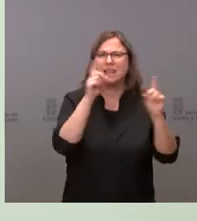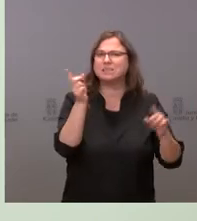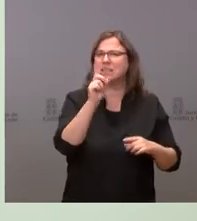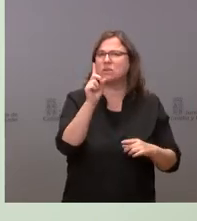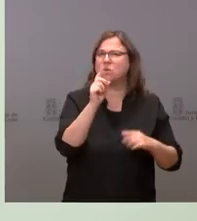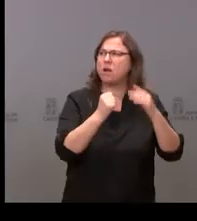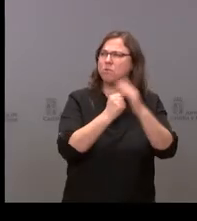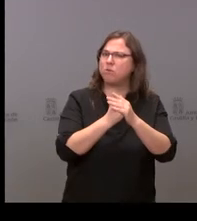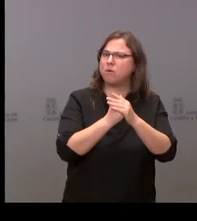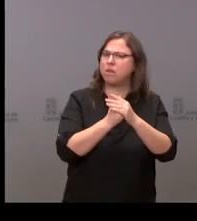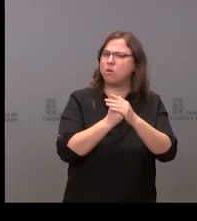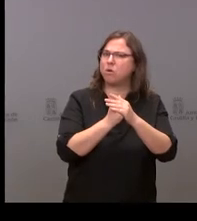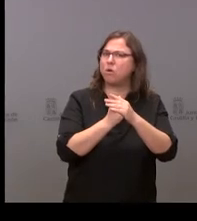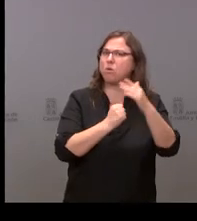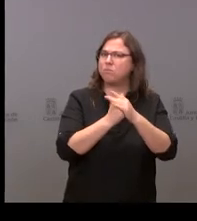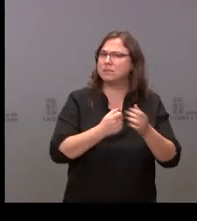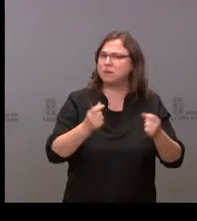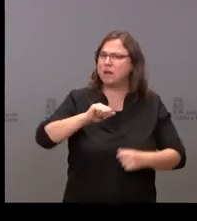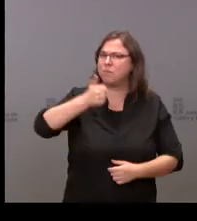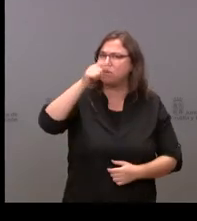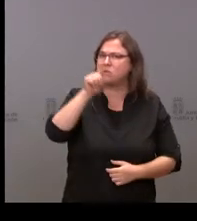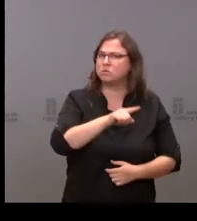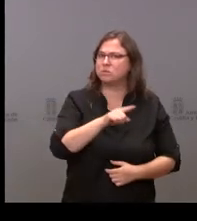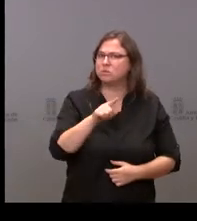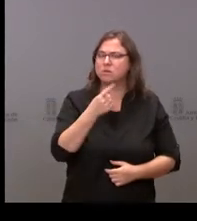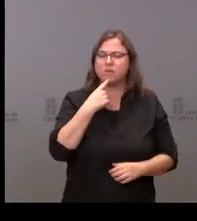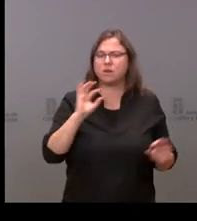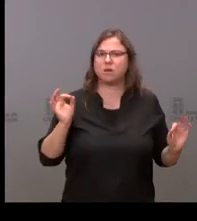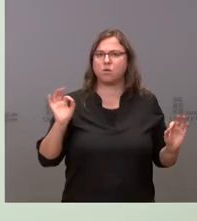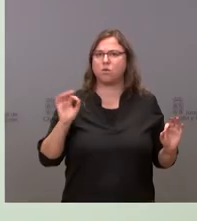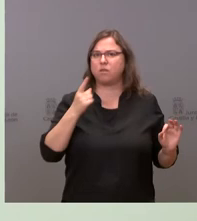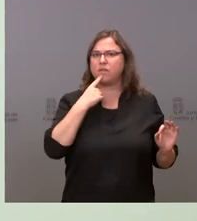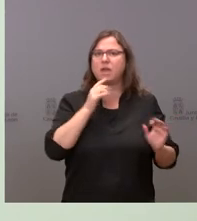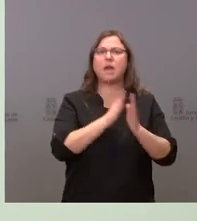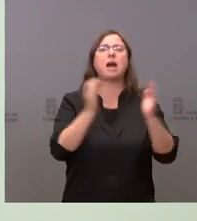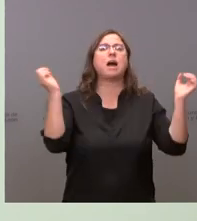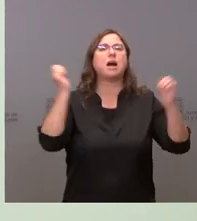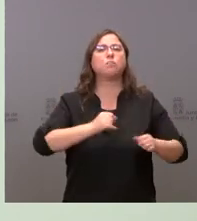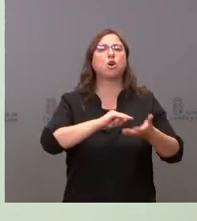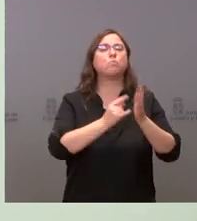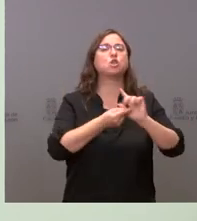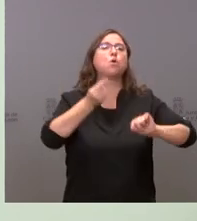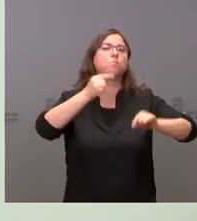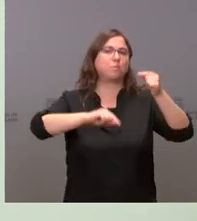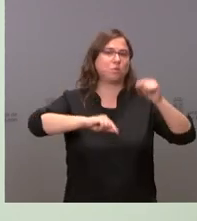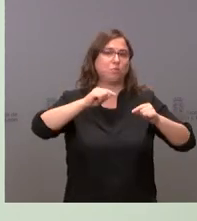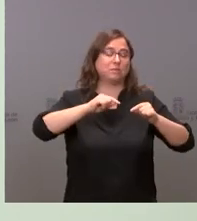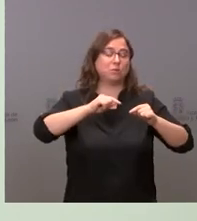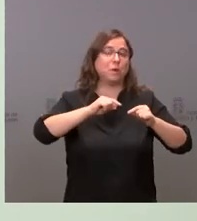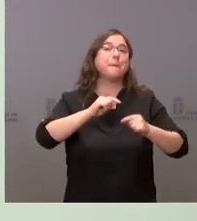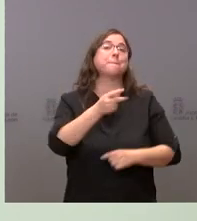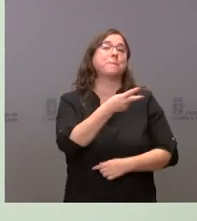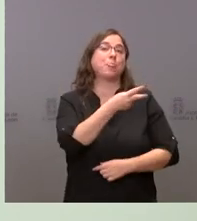el techo de gasto directamente no directamente no lo que ha aprobado es el proyecto de presupuestos con dos semanas de